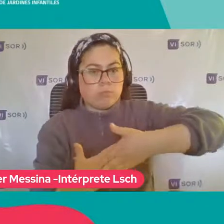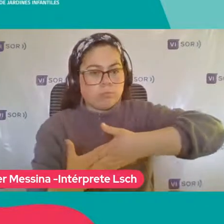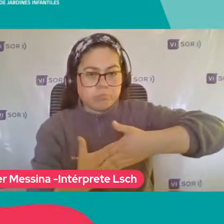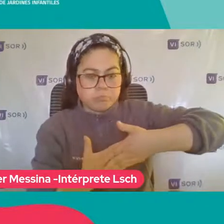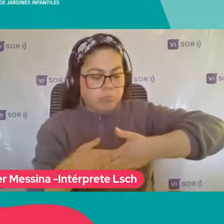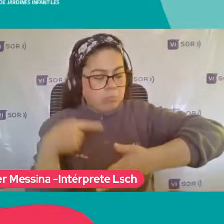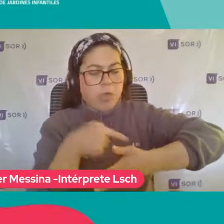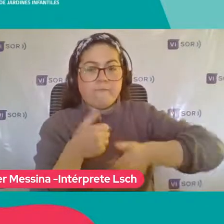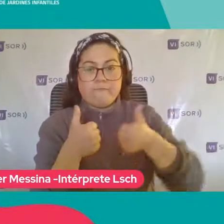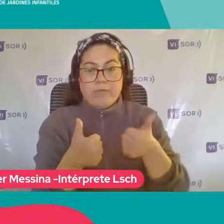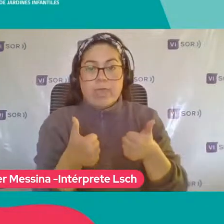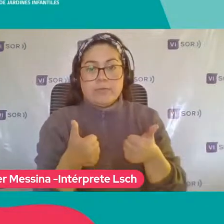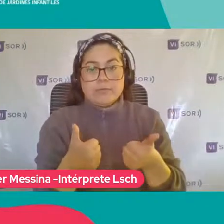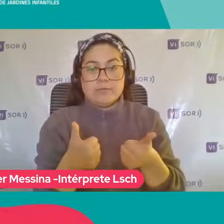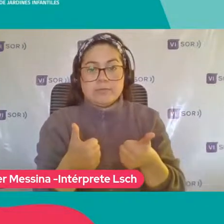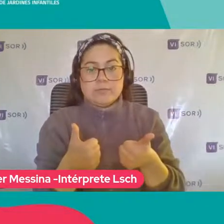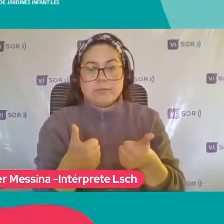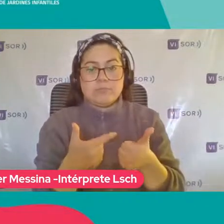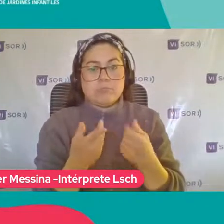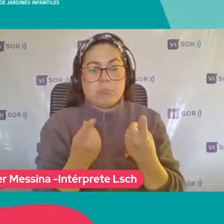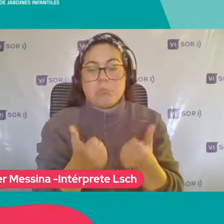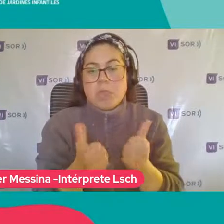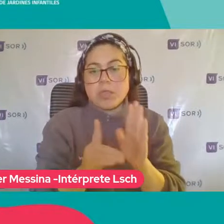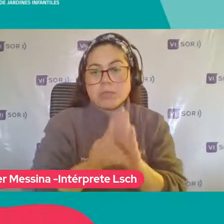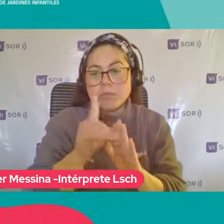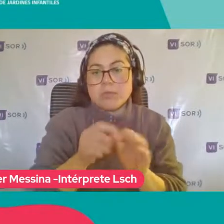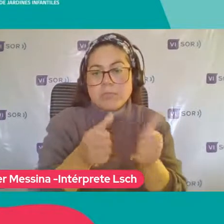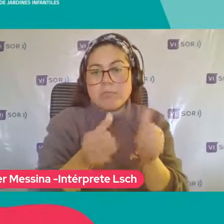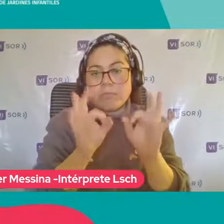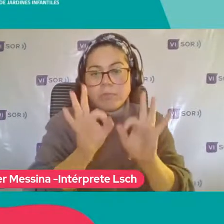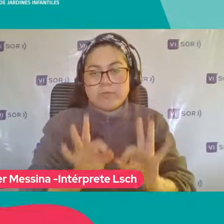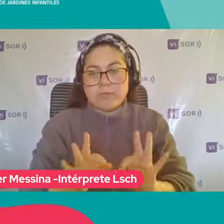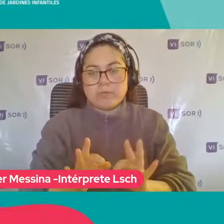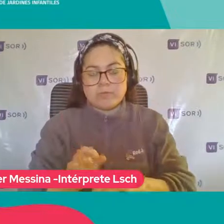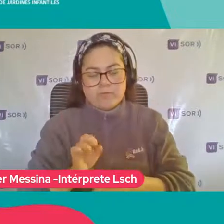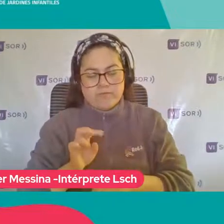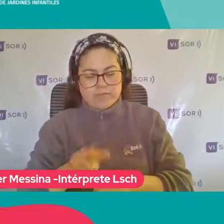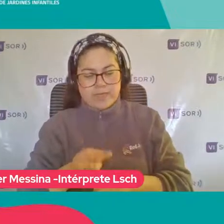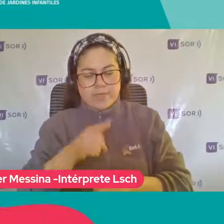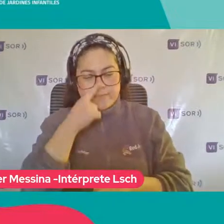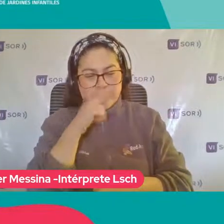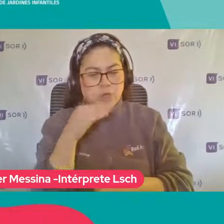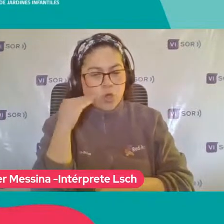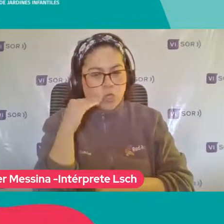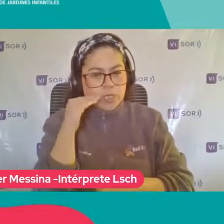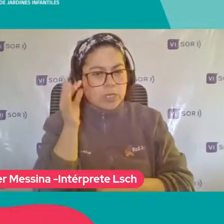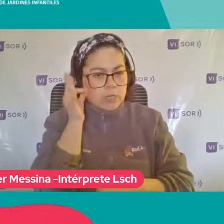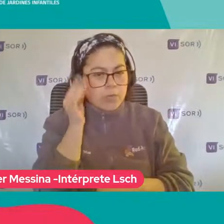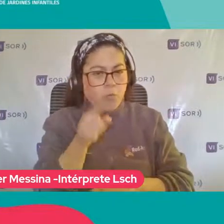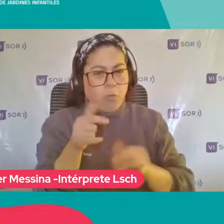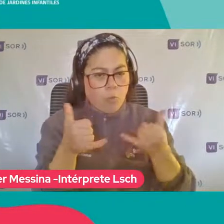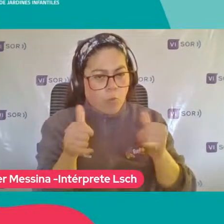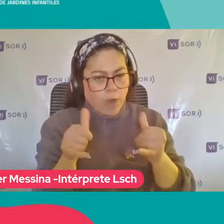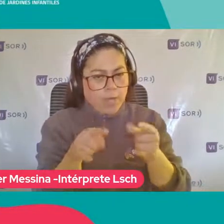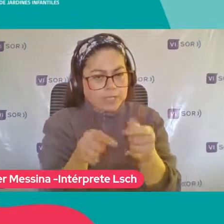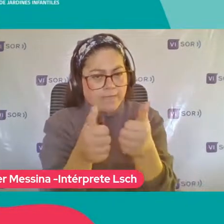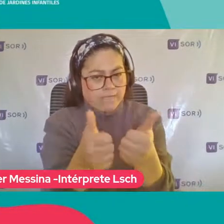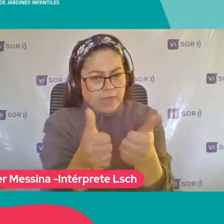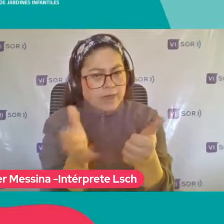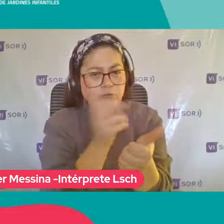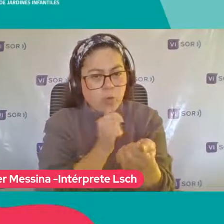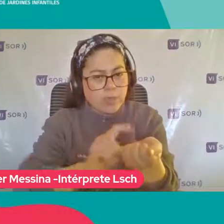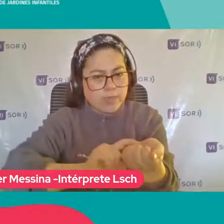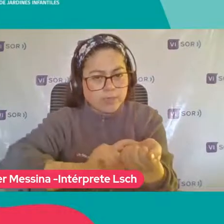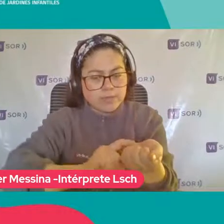Así como Bien desarrollado Entonces Uno dice Oye Pero si juega Entonces si está jugando Bien No hay conducta